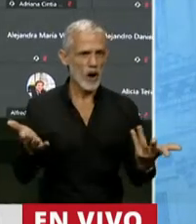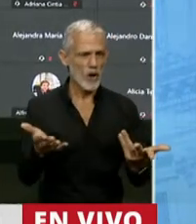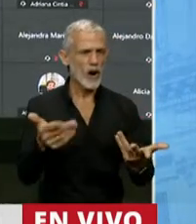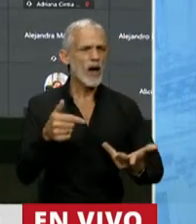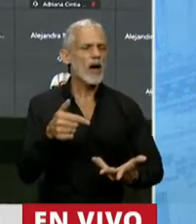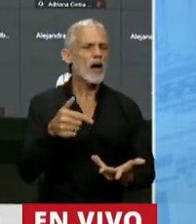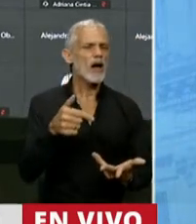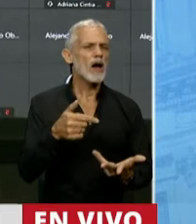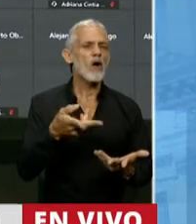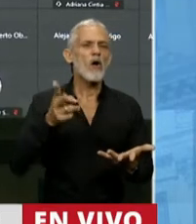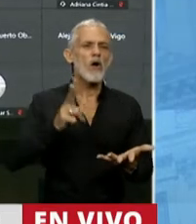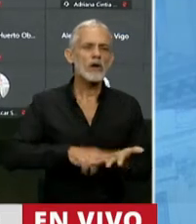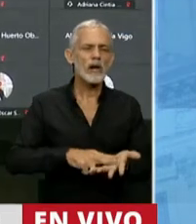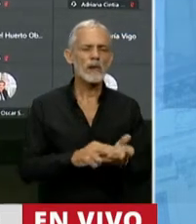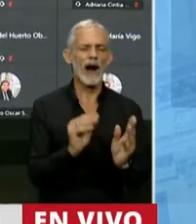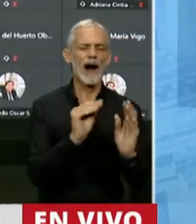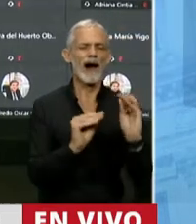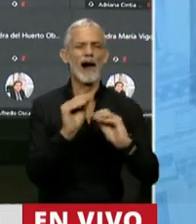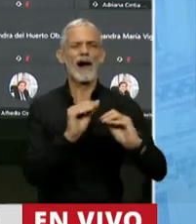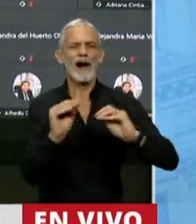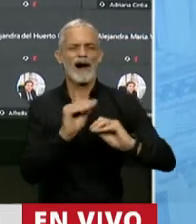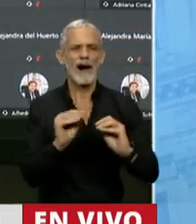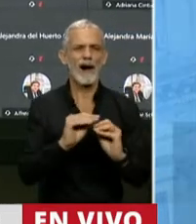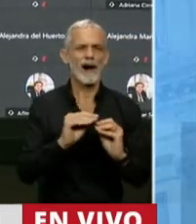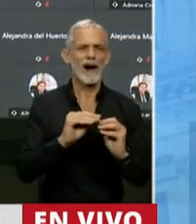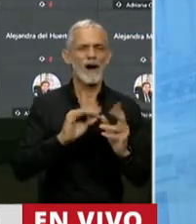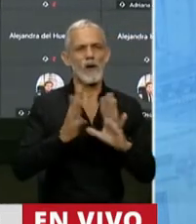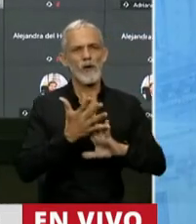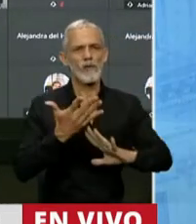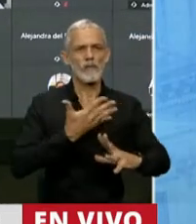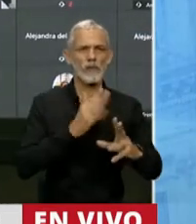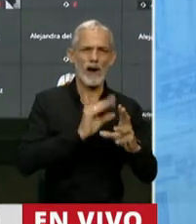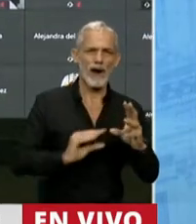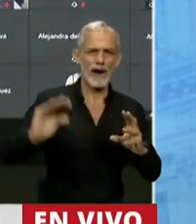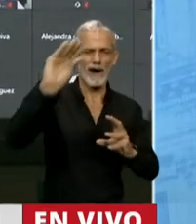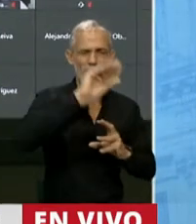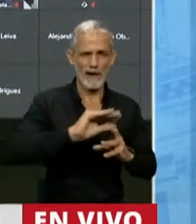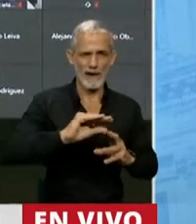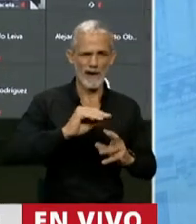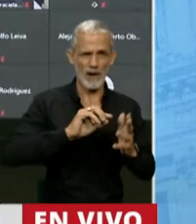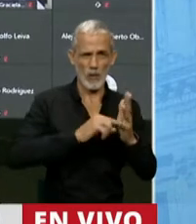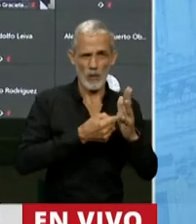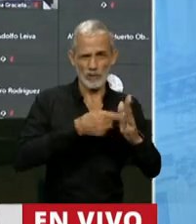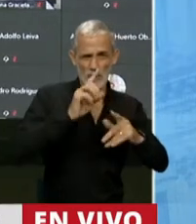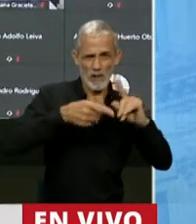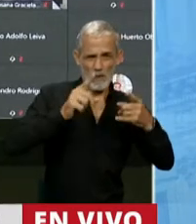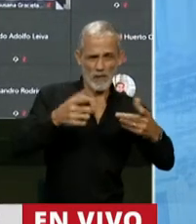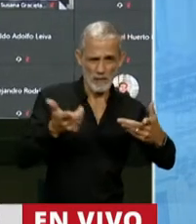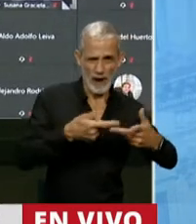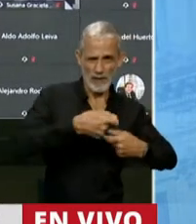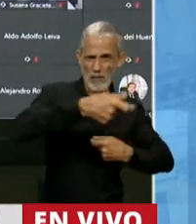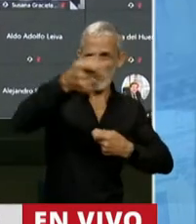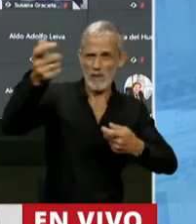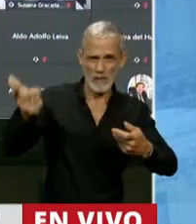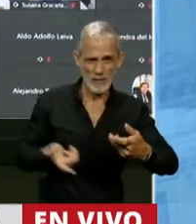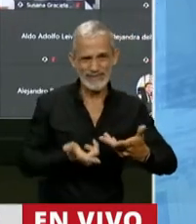nuevamente de un parche más al federalismo fiscal. Continuamos enmendando esto del federalismo. Y la pregunta